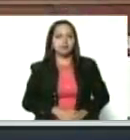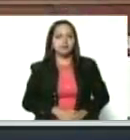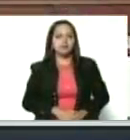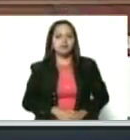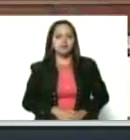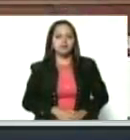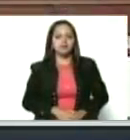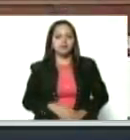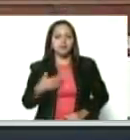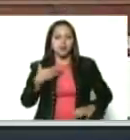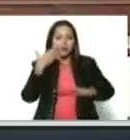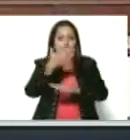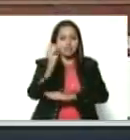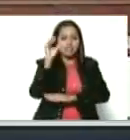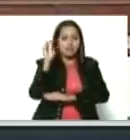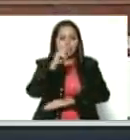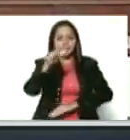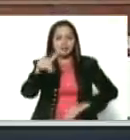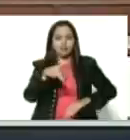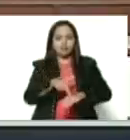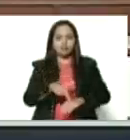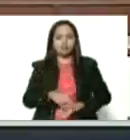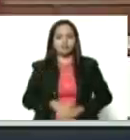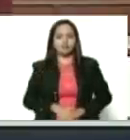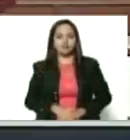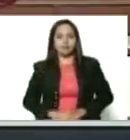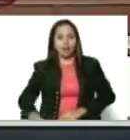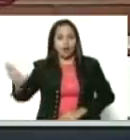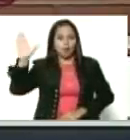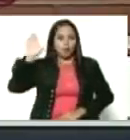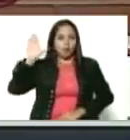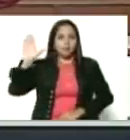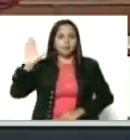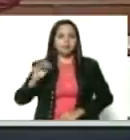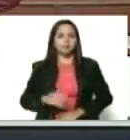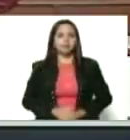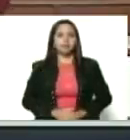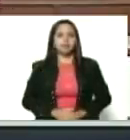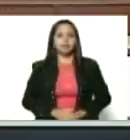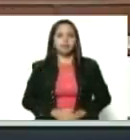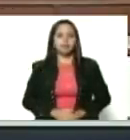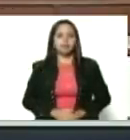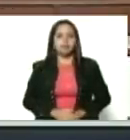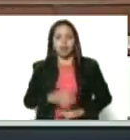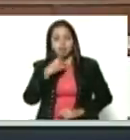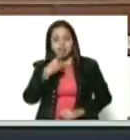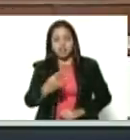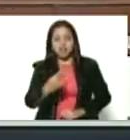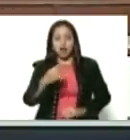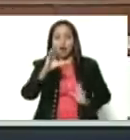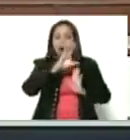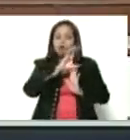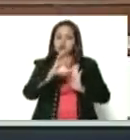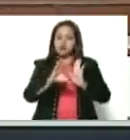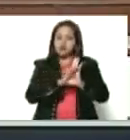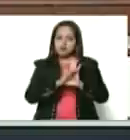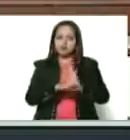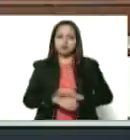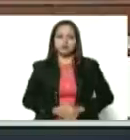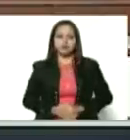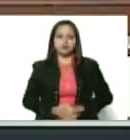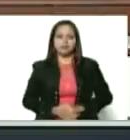ir a la Asamblea Nacional a juramentarme como manda la Constitución, siendo